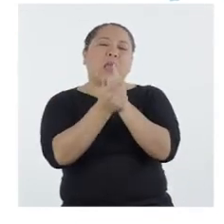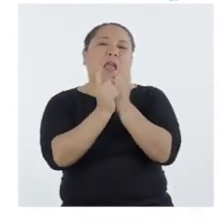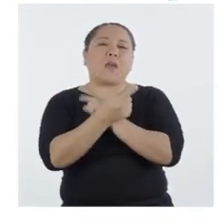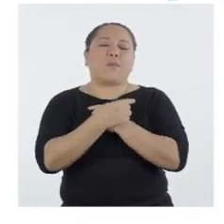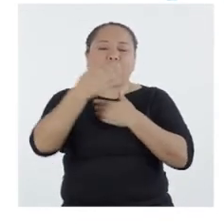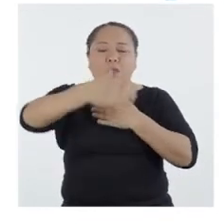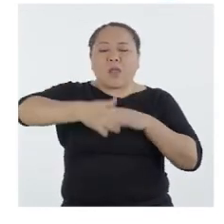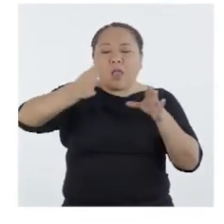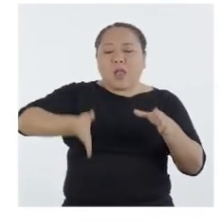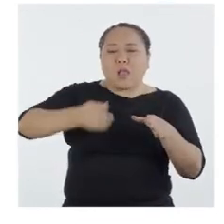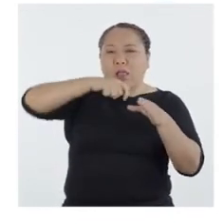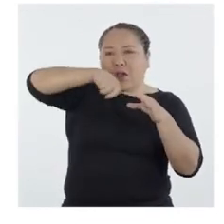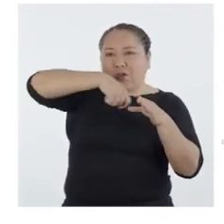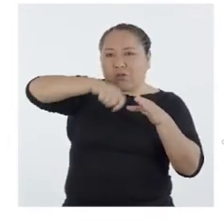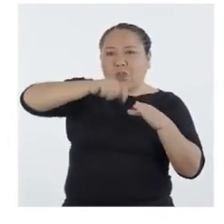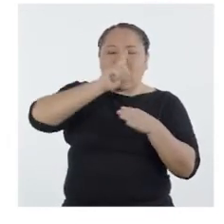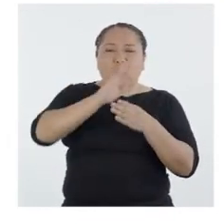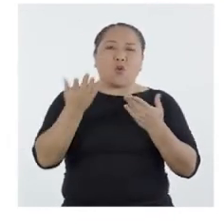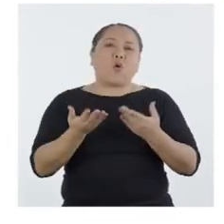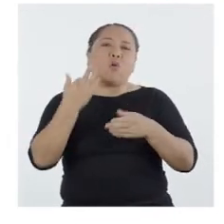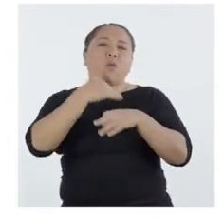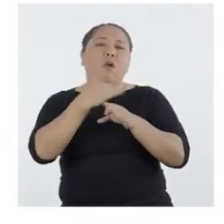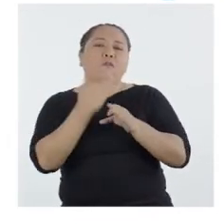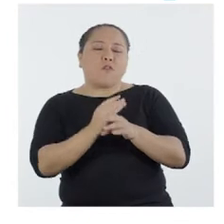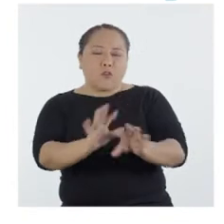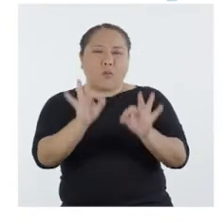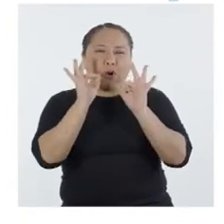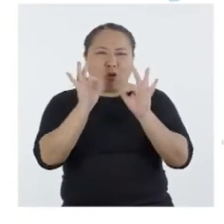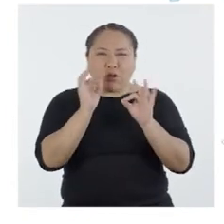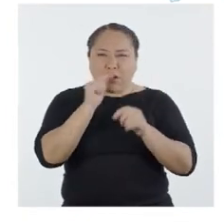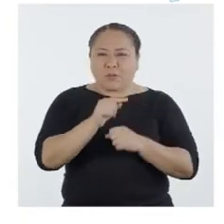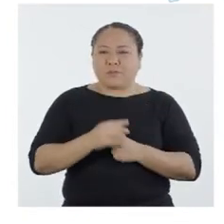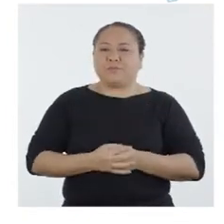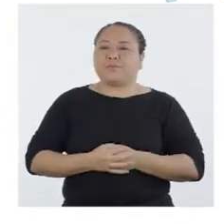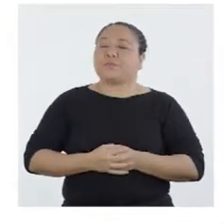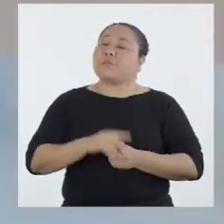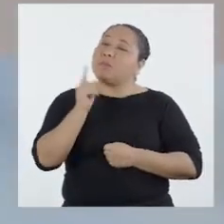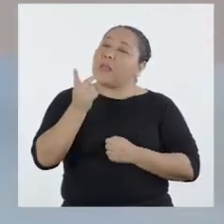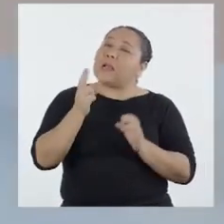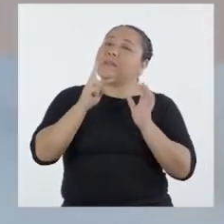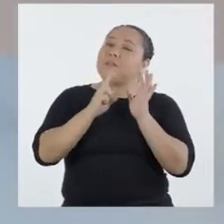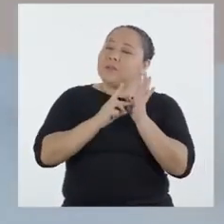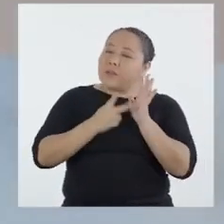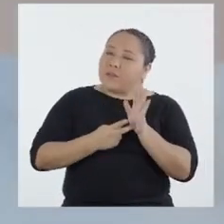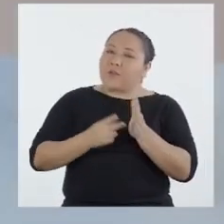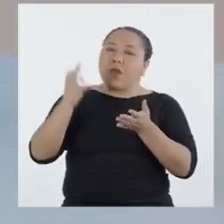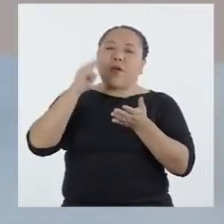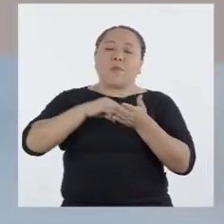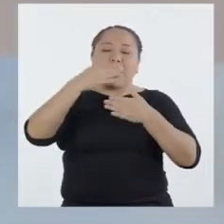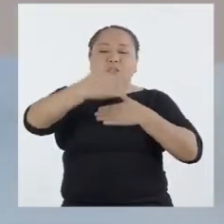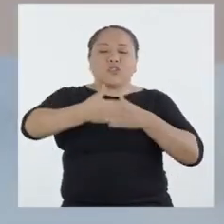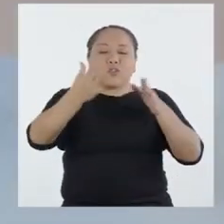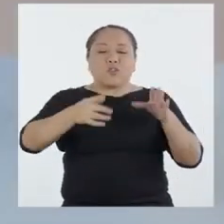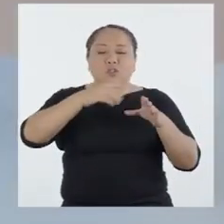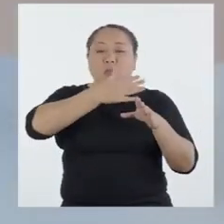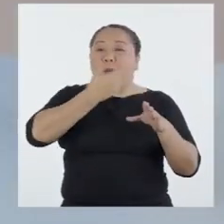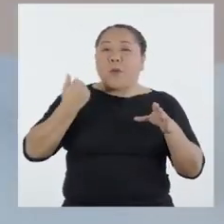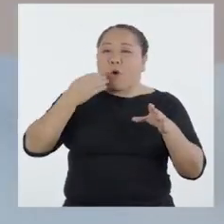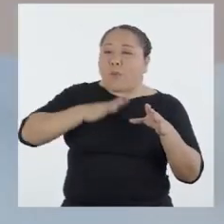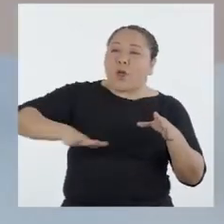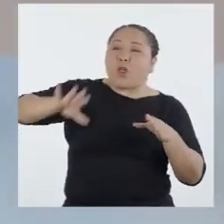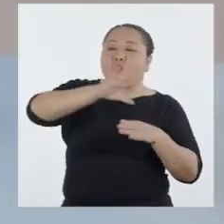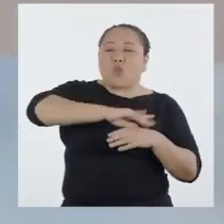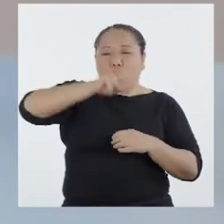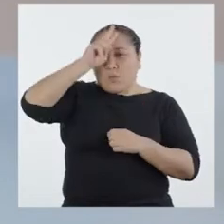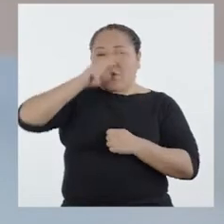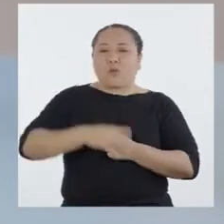modificar las cocinas que no tengan un sistema adecuado. Es decir, más cocinas mejoradas